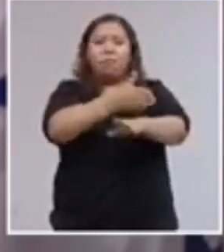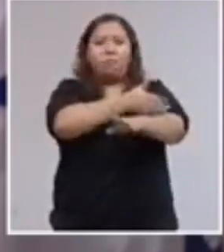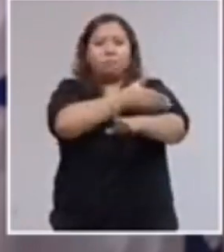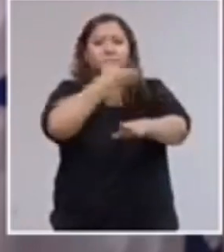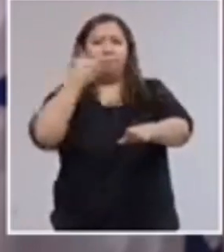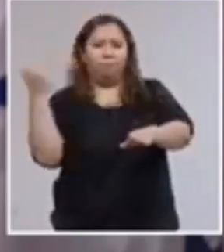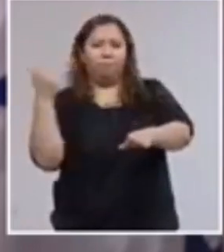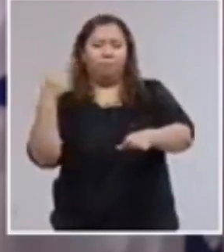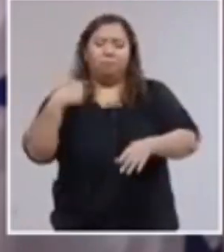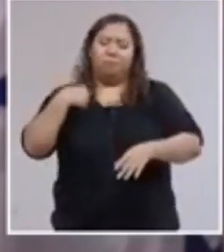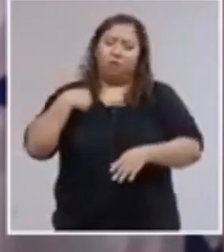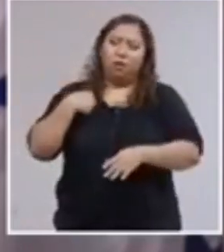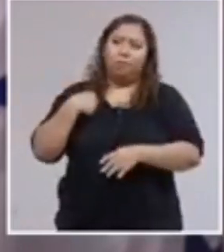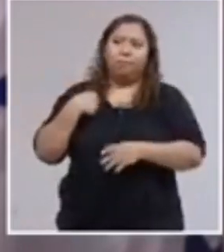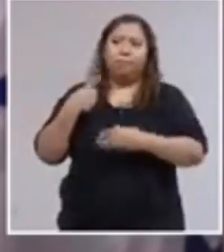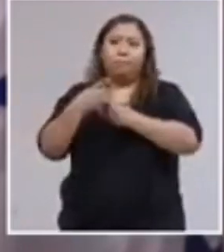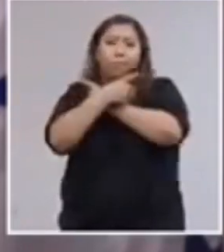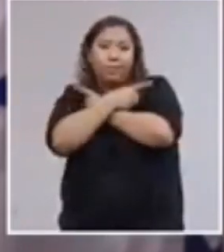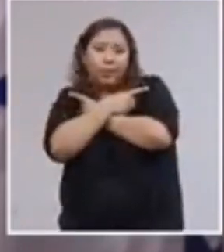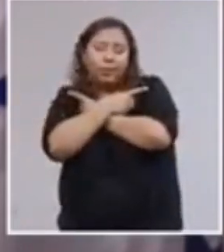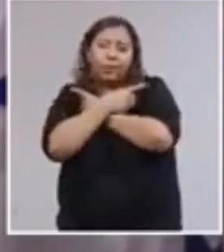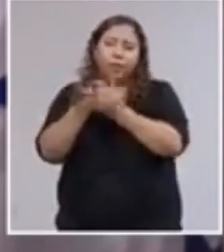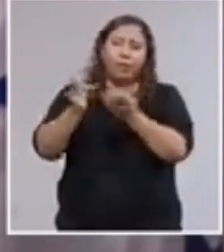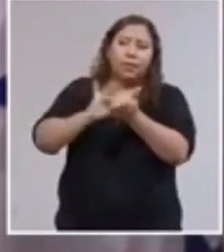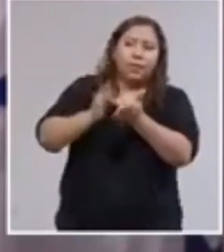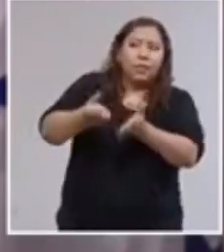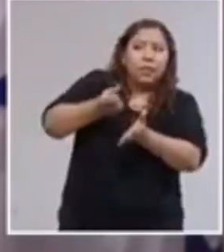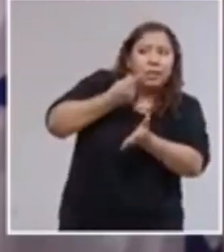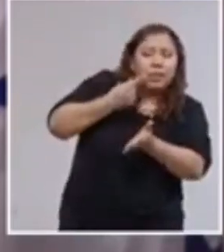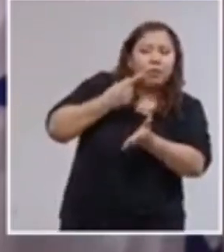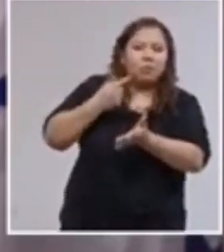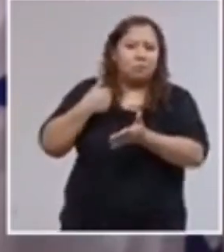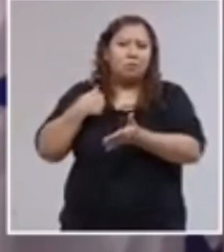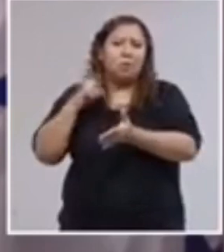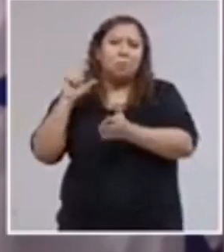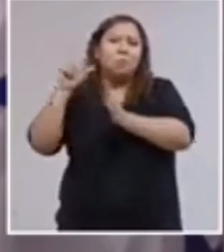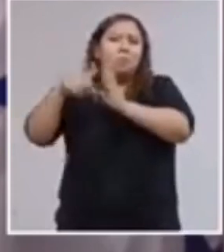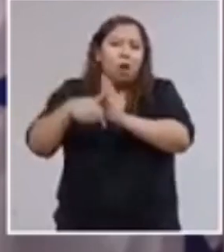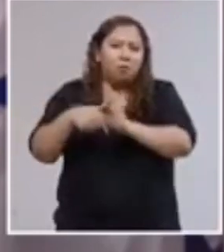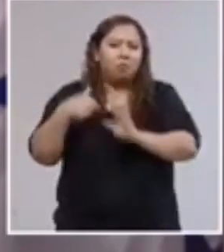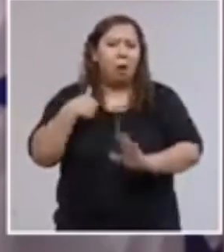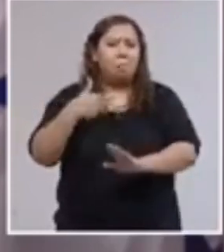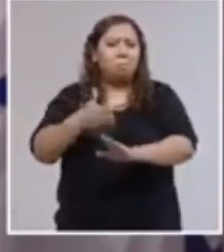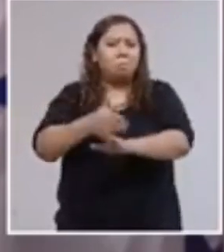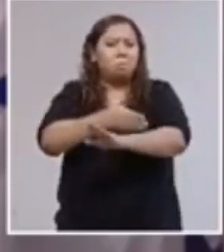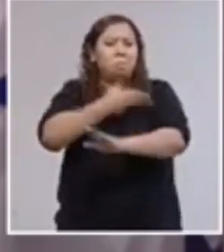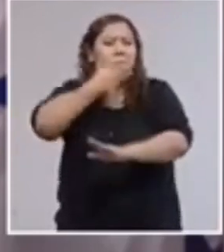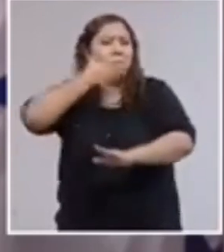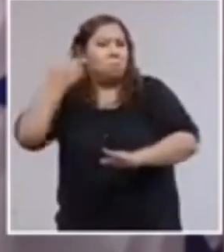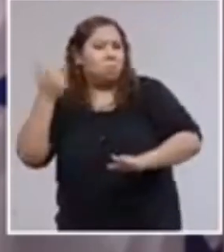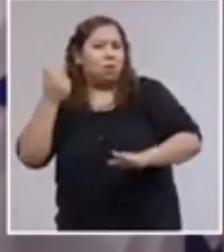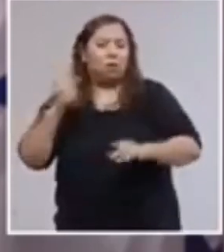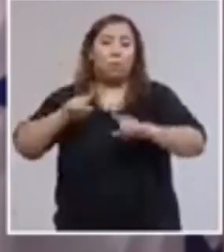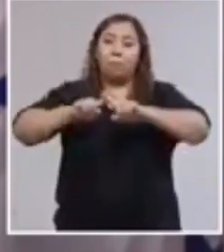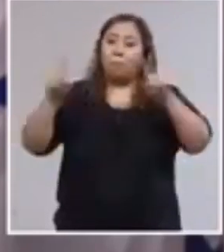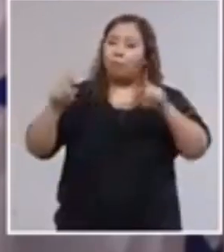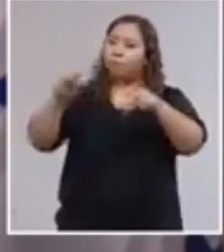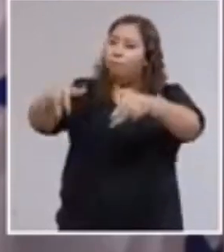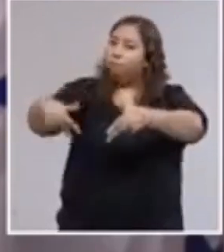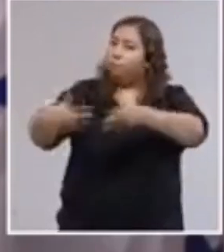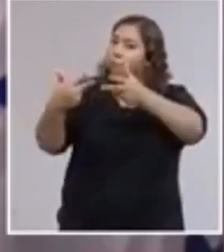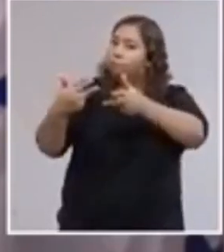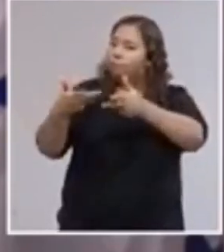Mientras tanto, estaremos comunicándonos por los medios electrónicos y cumpliendo con mis obligaciones vía